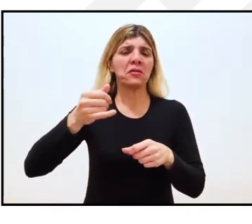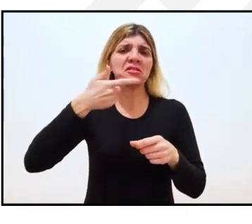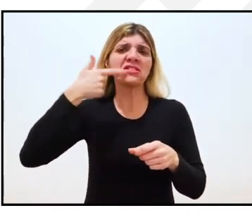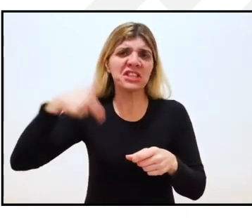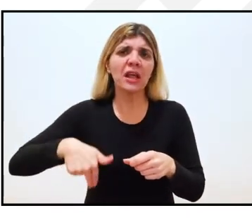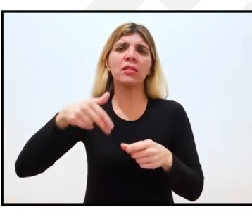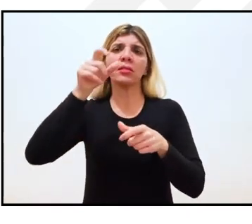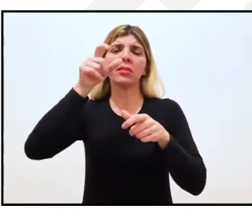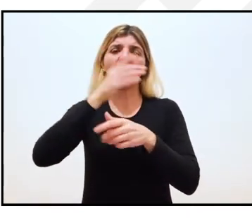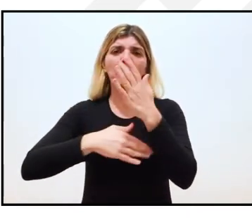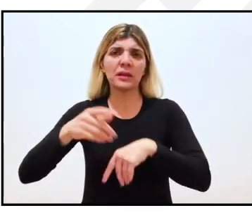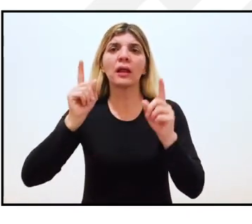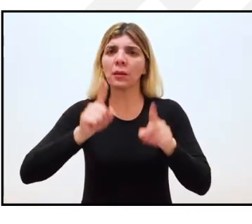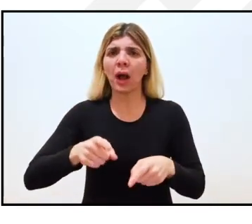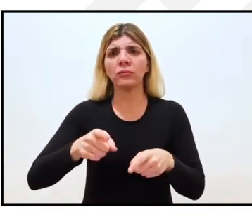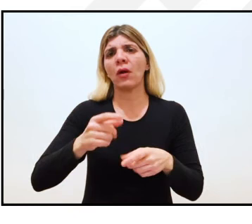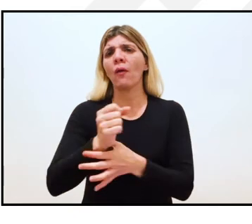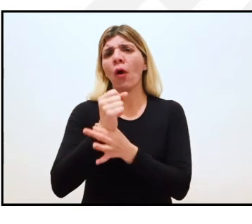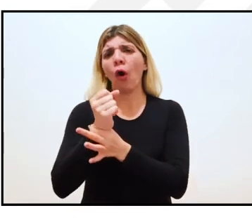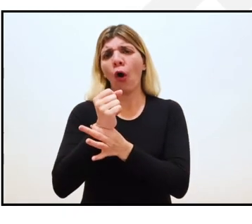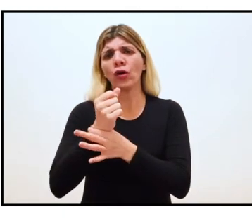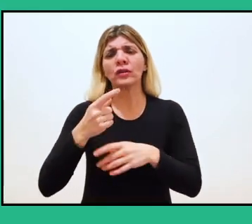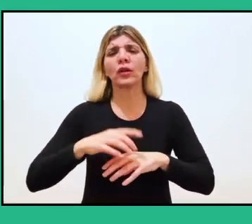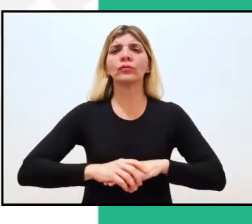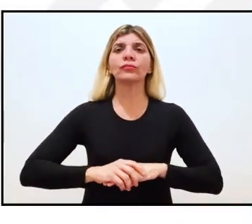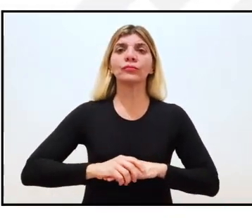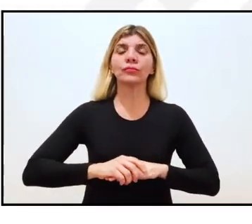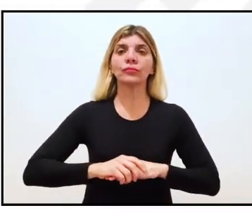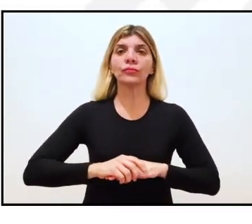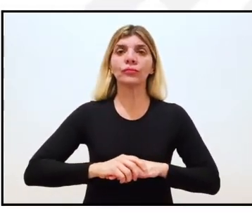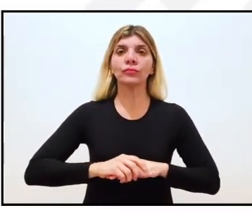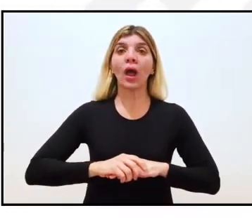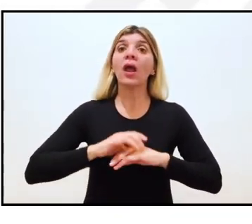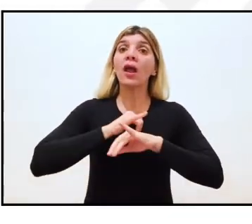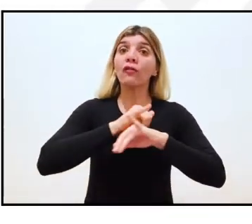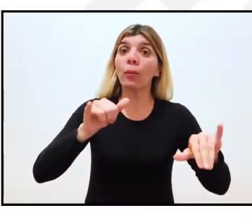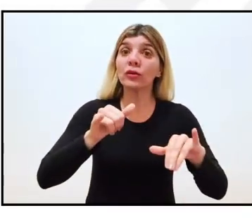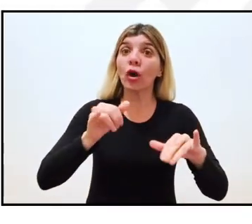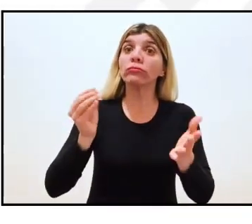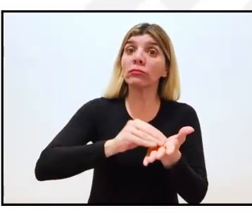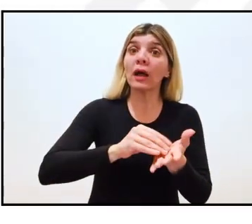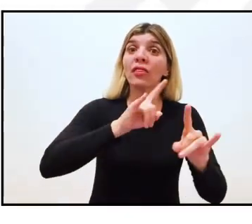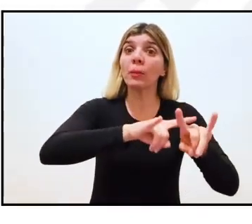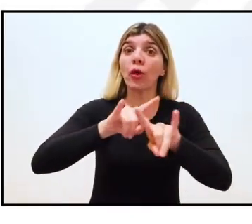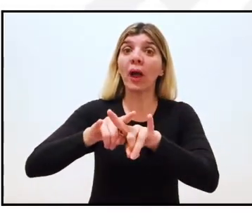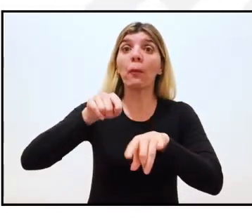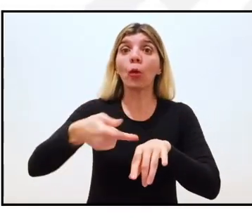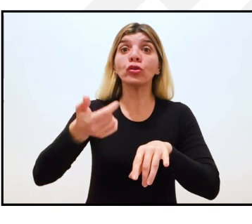discapacidad de reconocida trayectoria en la materia. Más información en www